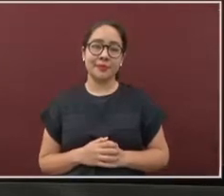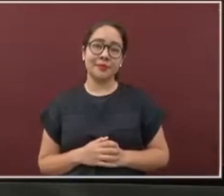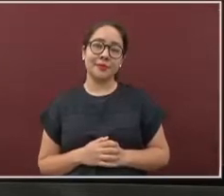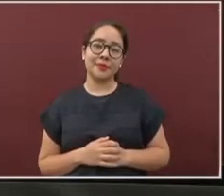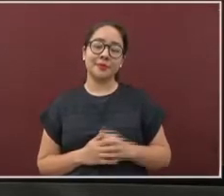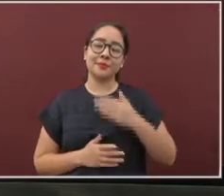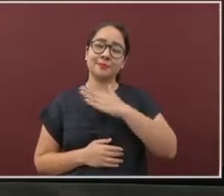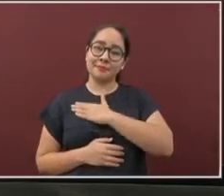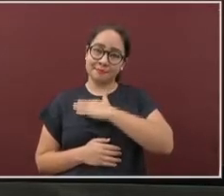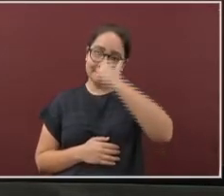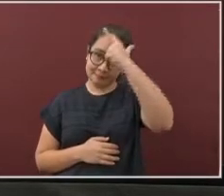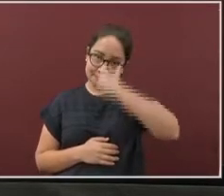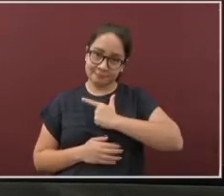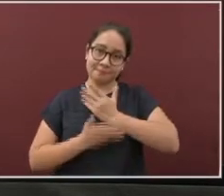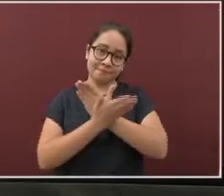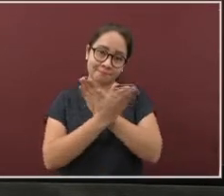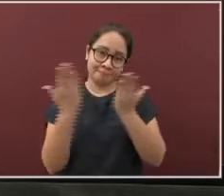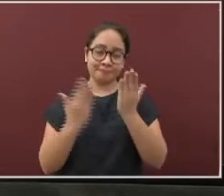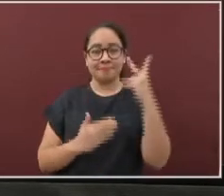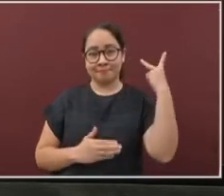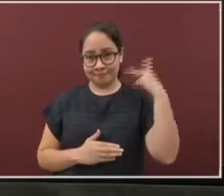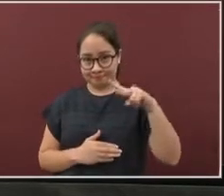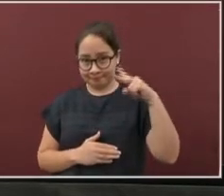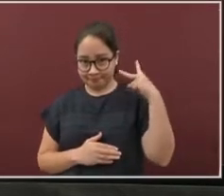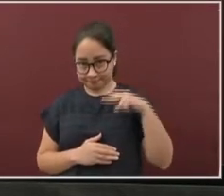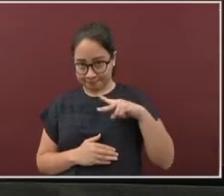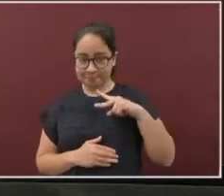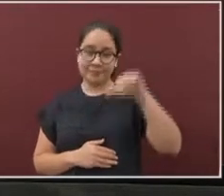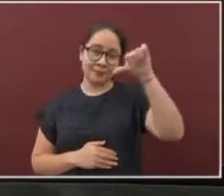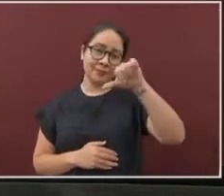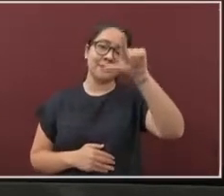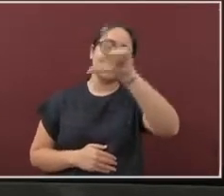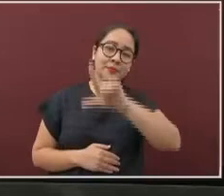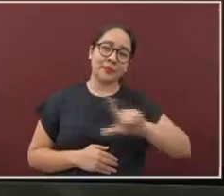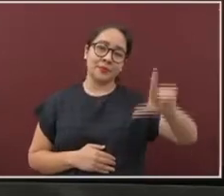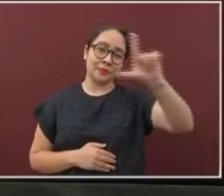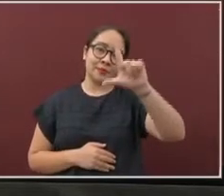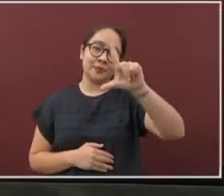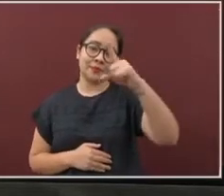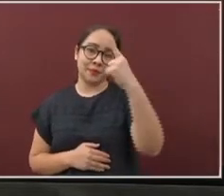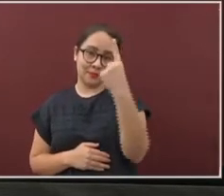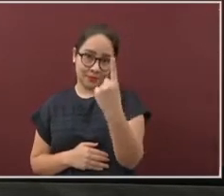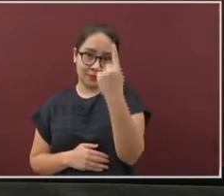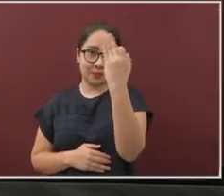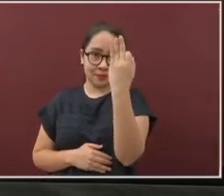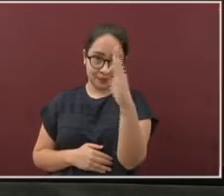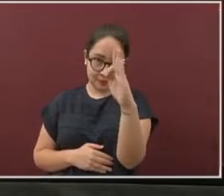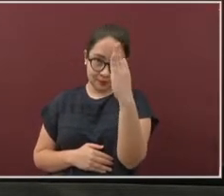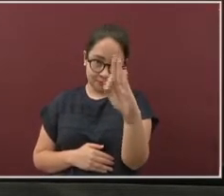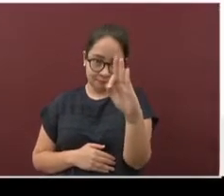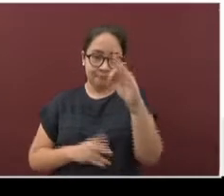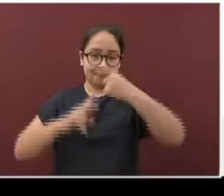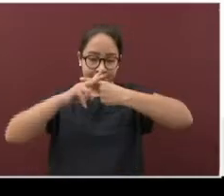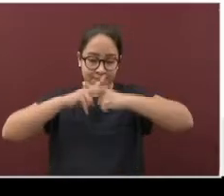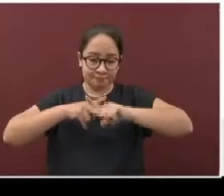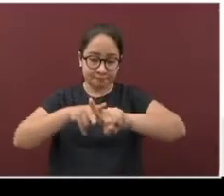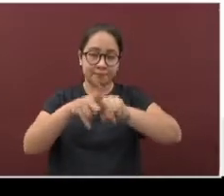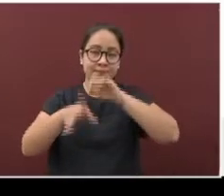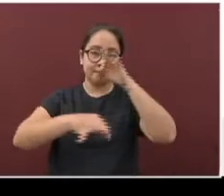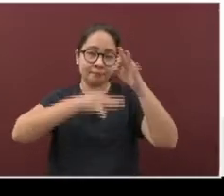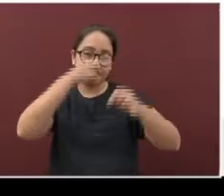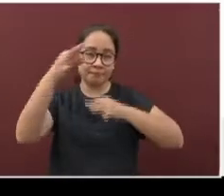Muy buenas noches familia Veracruzana. Es lunes primero de febrero y estamos dando comienzo al informe número